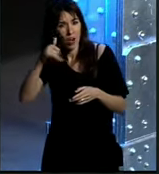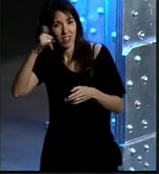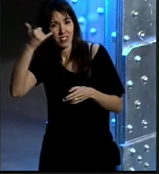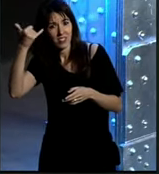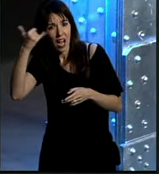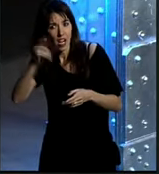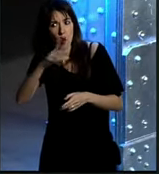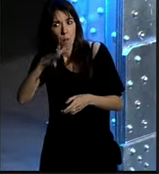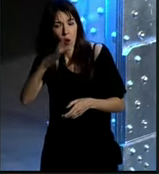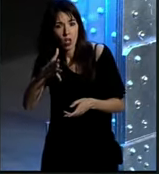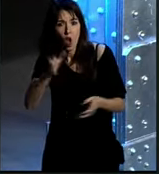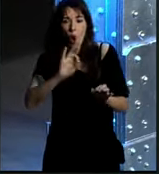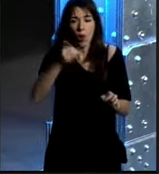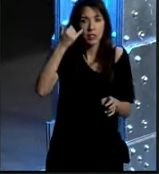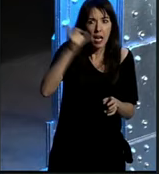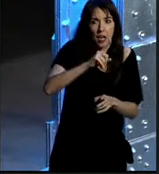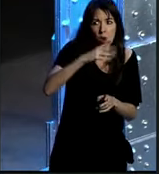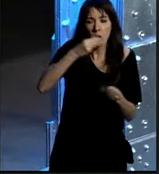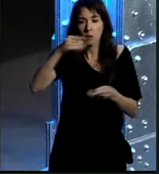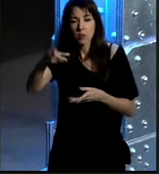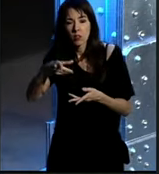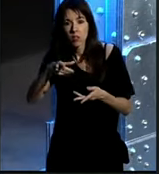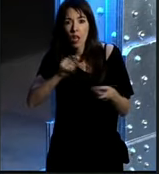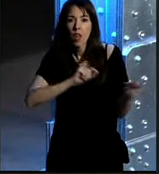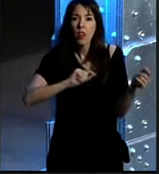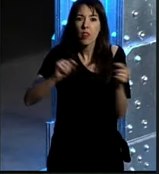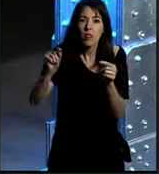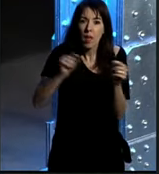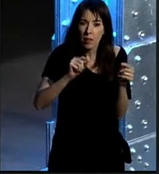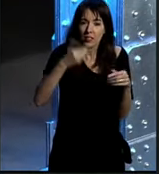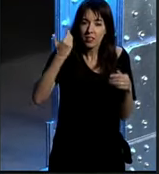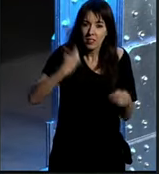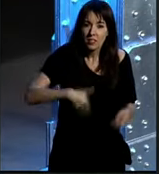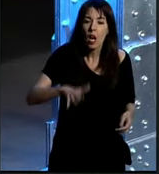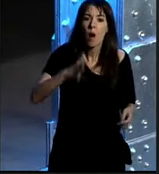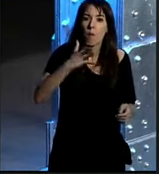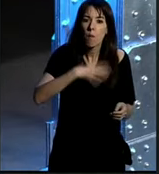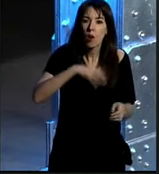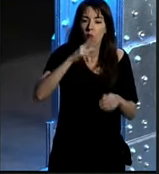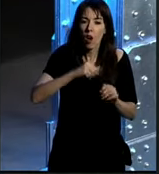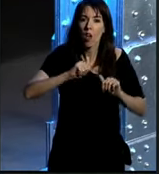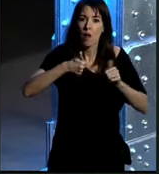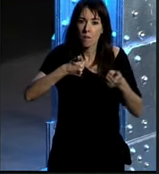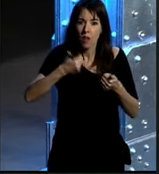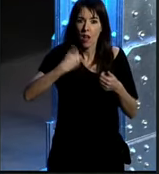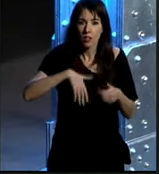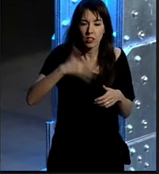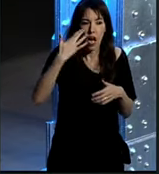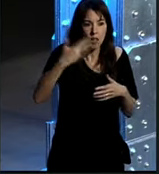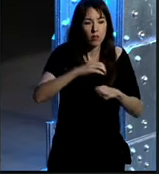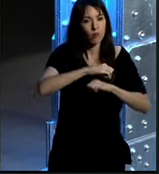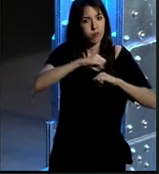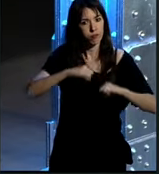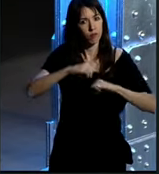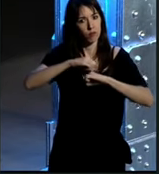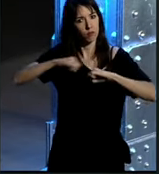o ¿por qué en vez de Instagram no estamos? el debate es y ahora quizá ya se están empezando a sentar esos fenómenos pero en